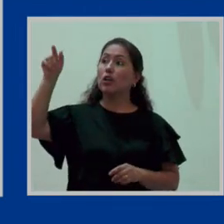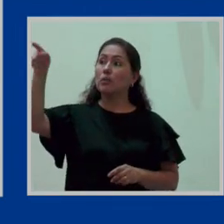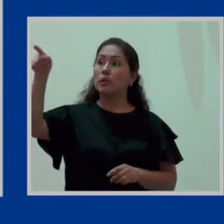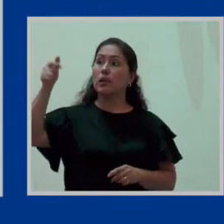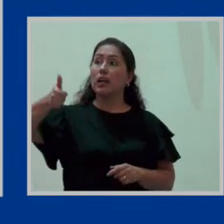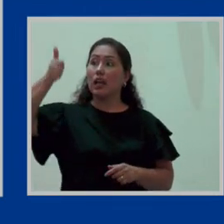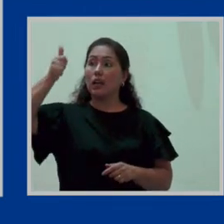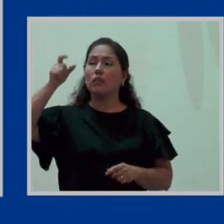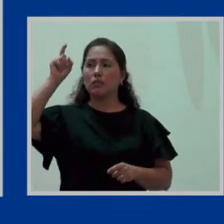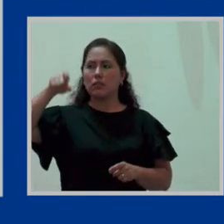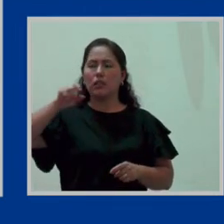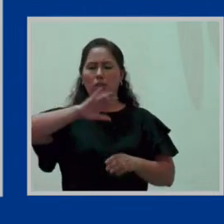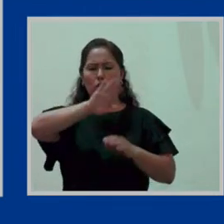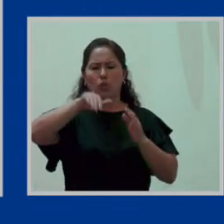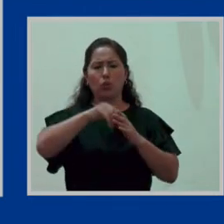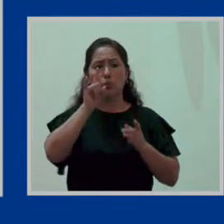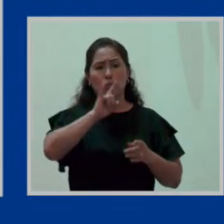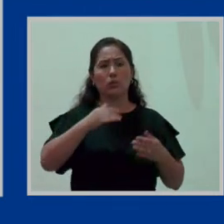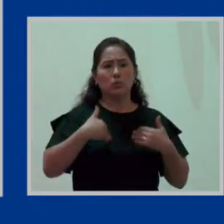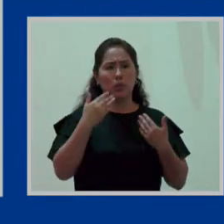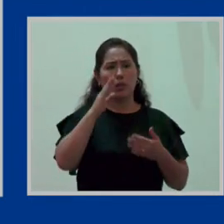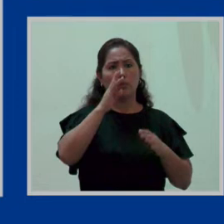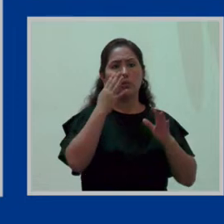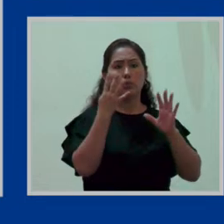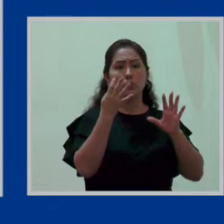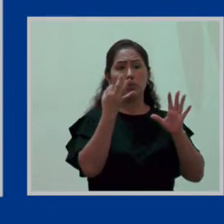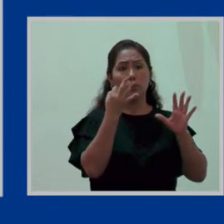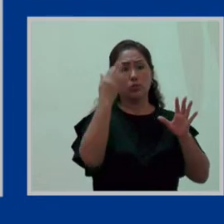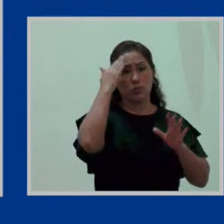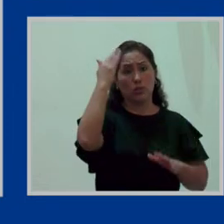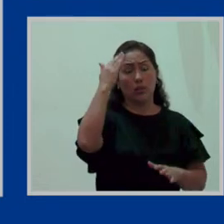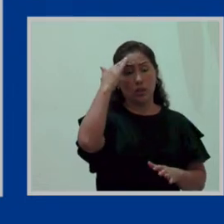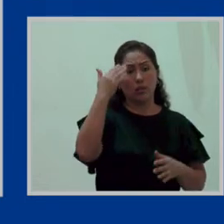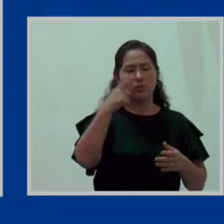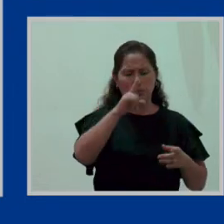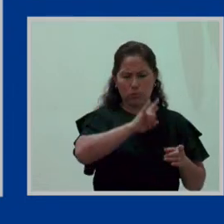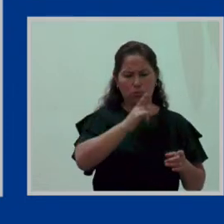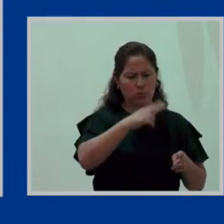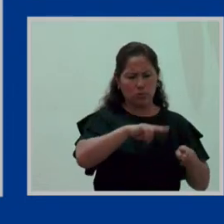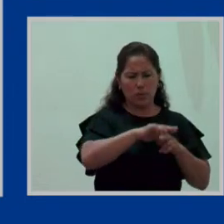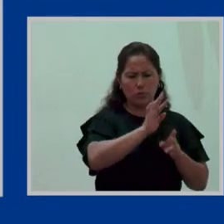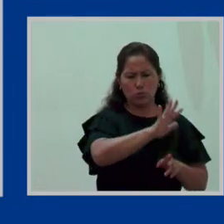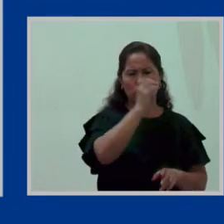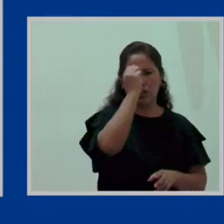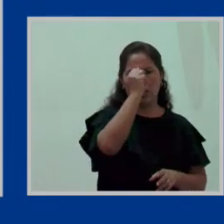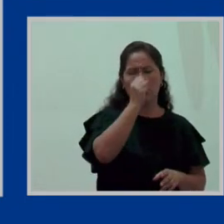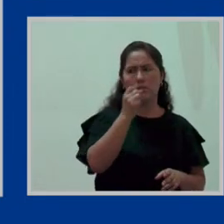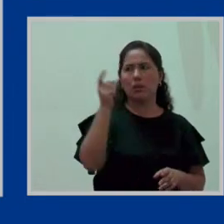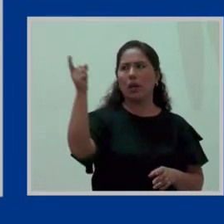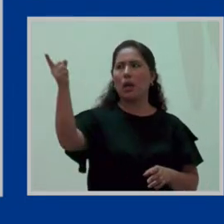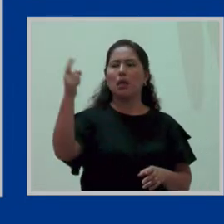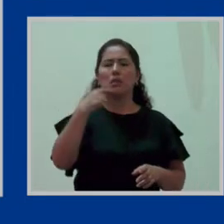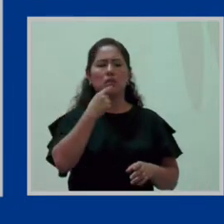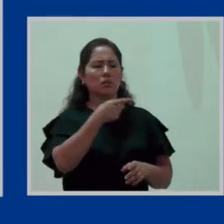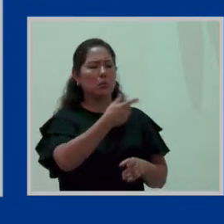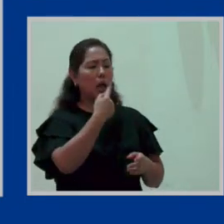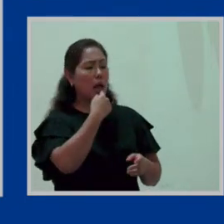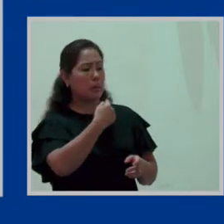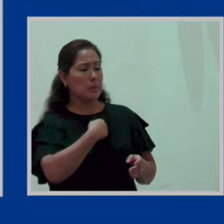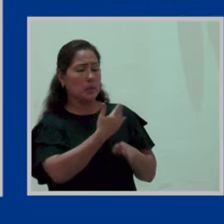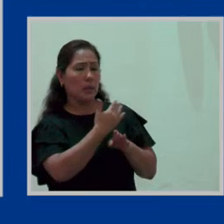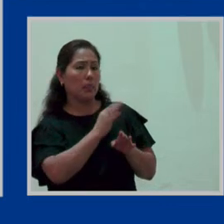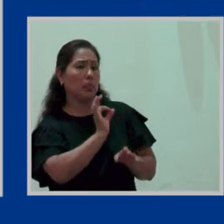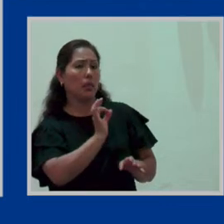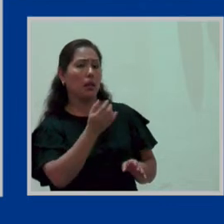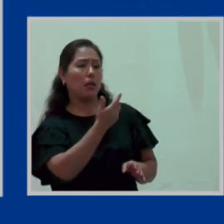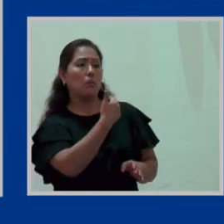todos sus 98 días. El empleador no puede decir, ah, no, te voy a dar los 98 días porque no me avisaste. No, ahí no aplica